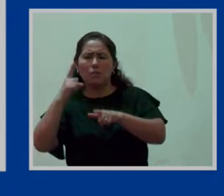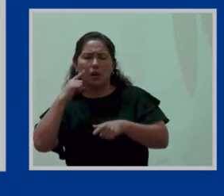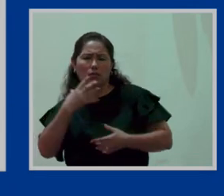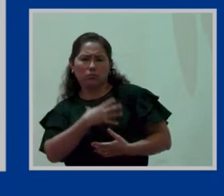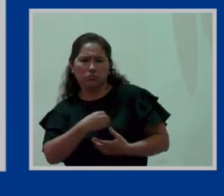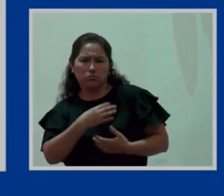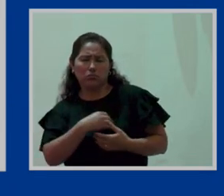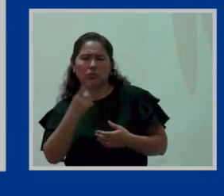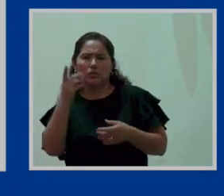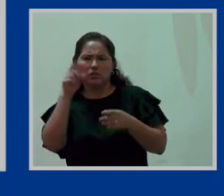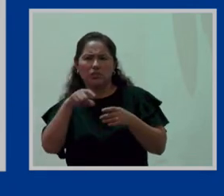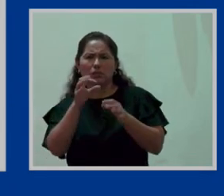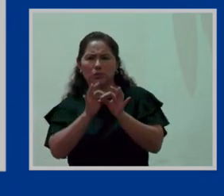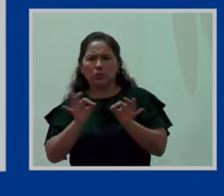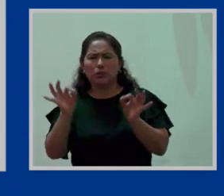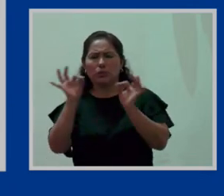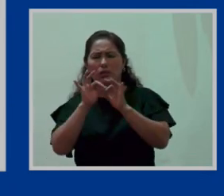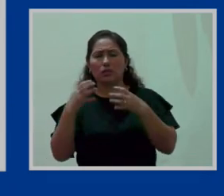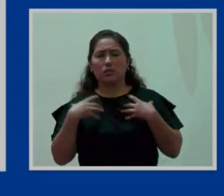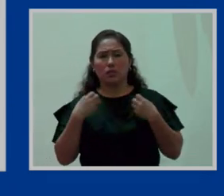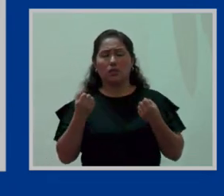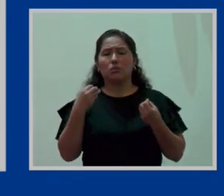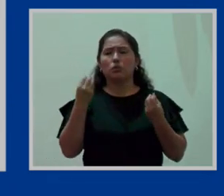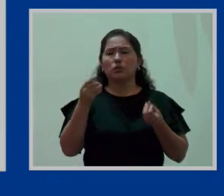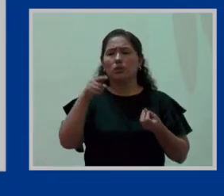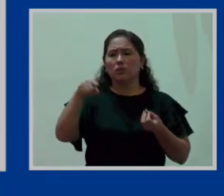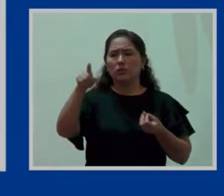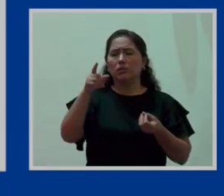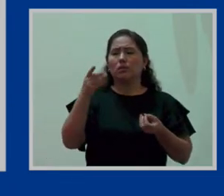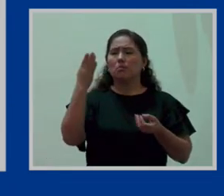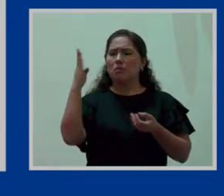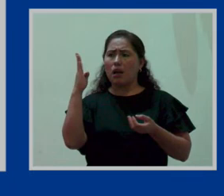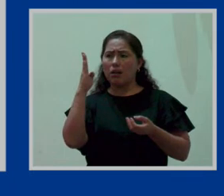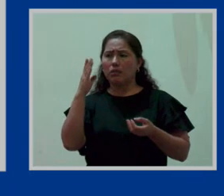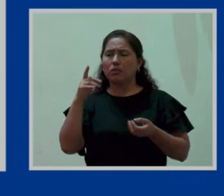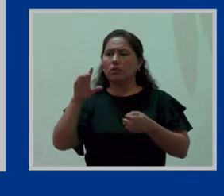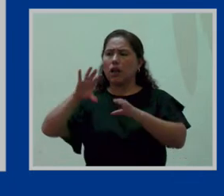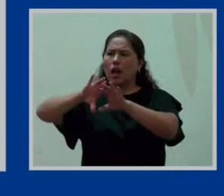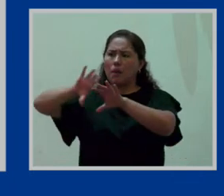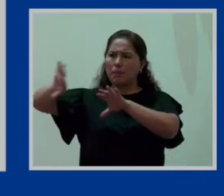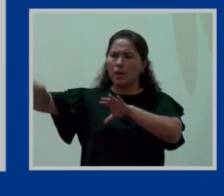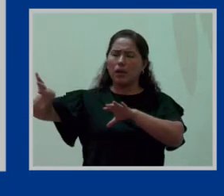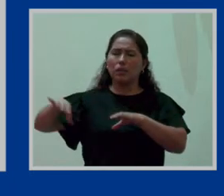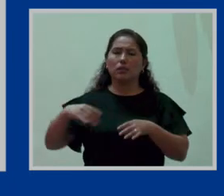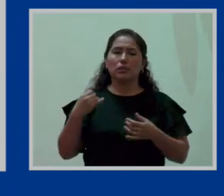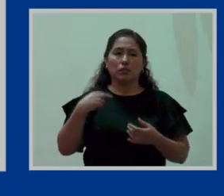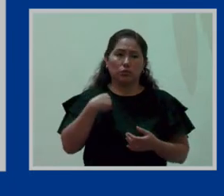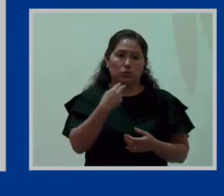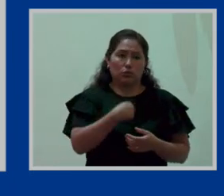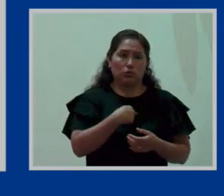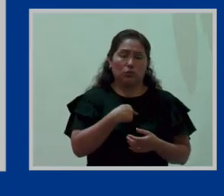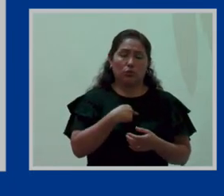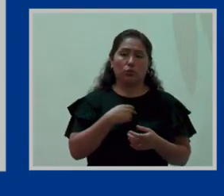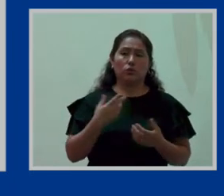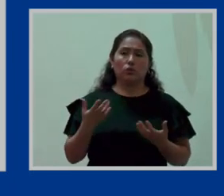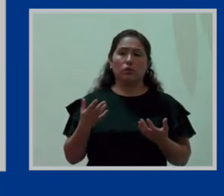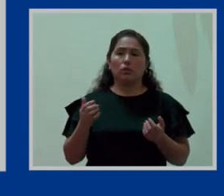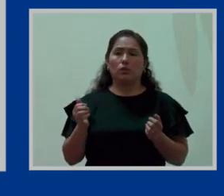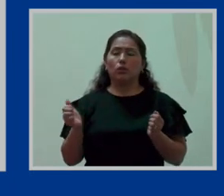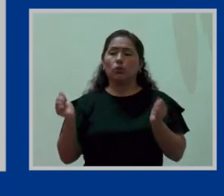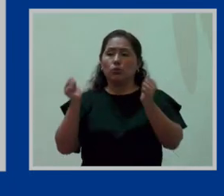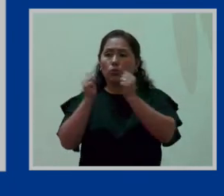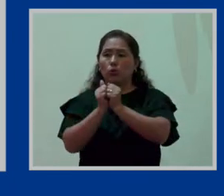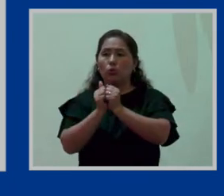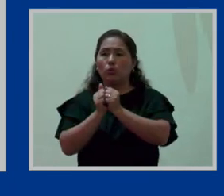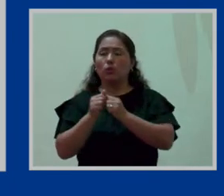porque la finalidad de los servicios higiénicos es otra y si nosotros vamos a promover